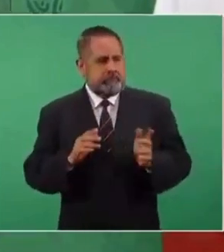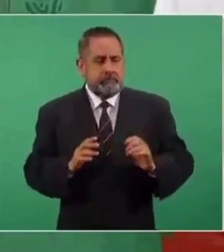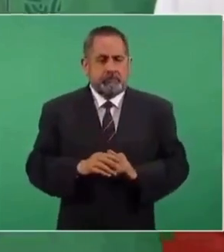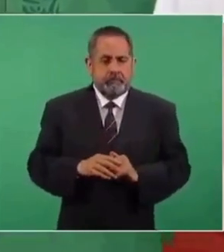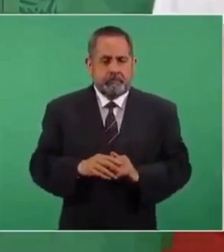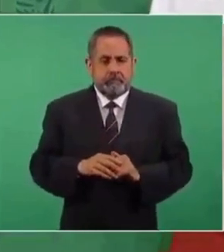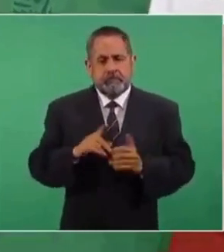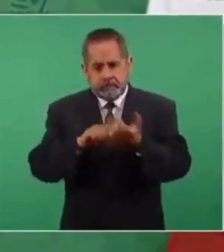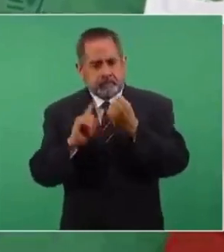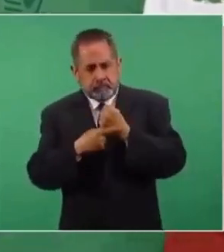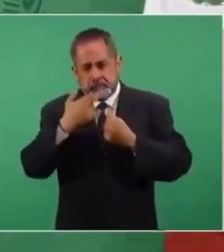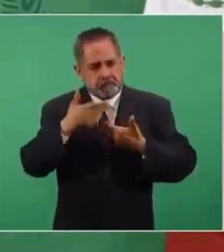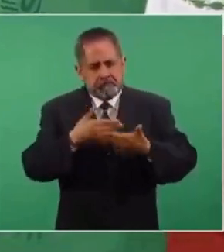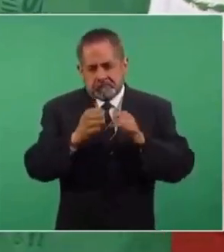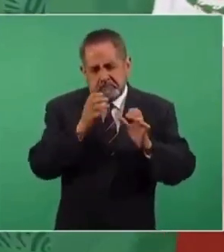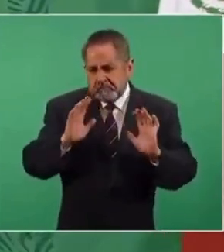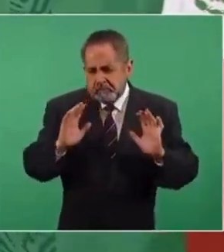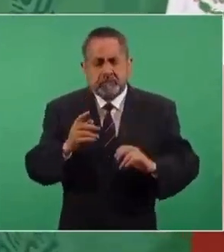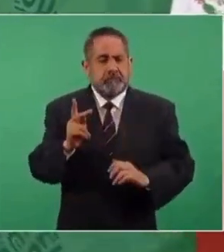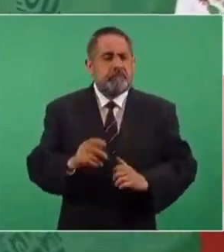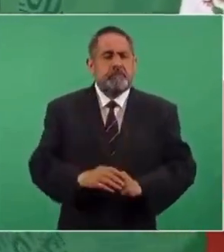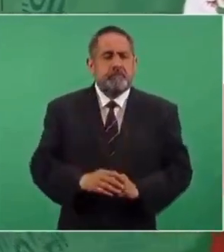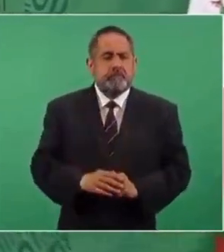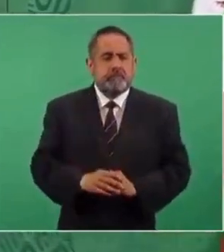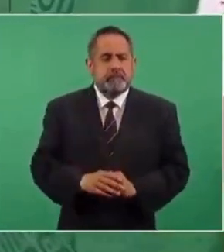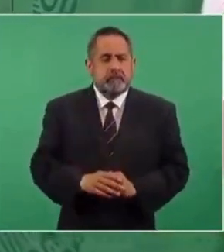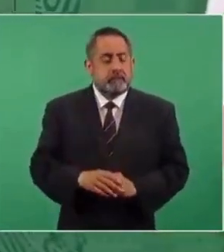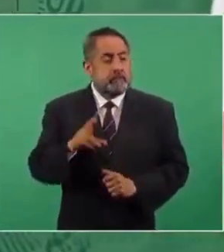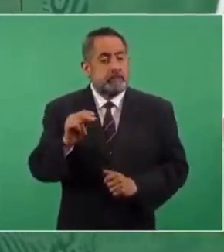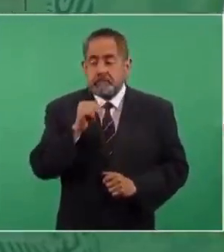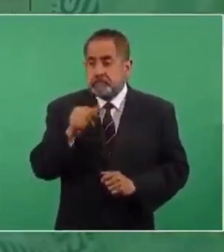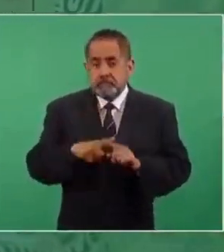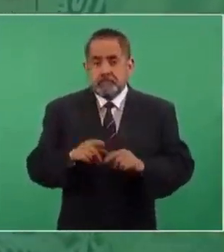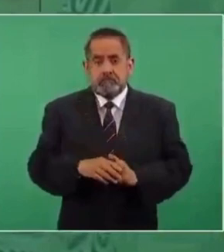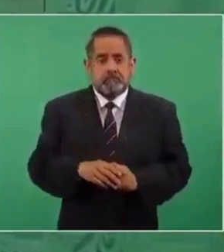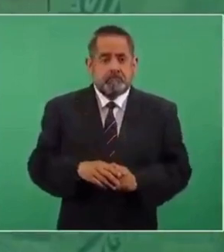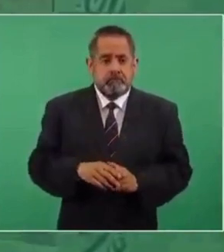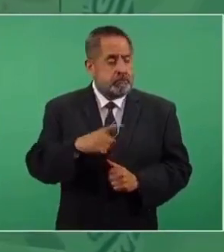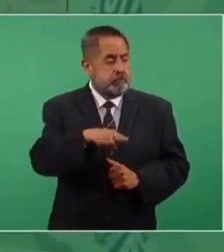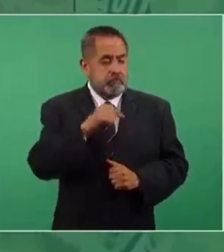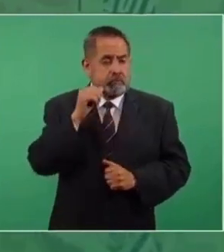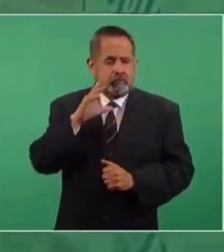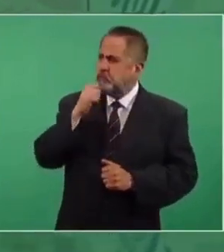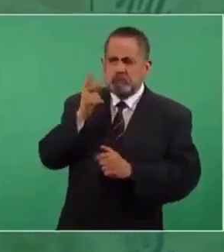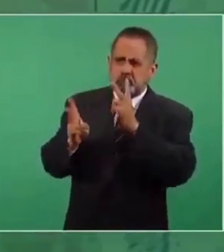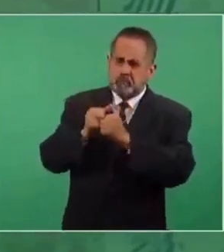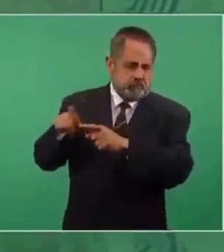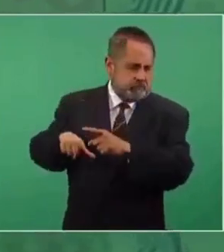Claro, lo mejor sería un diálogo de fondo, pero no, era diálogo.